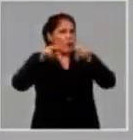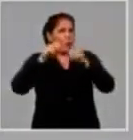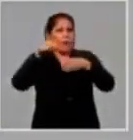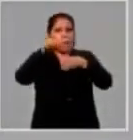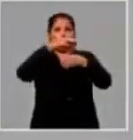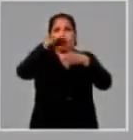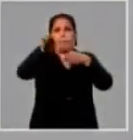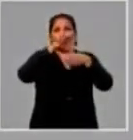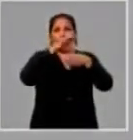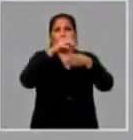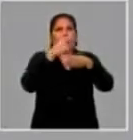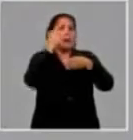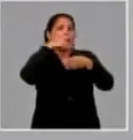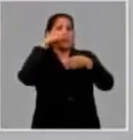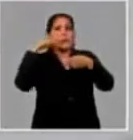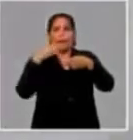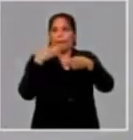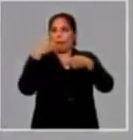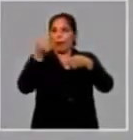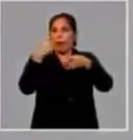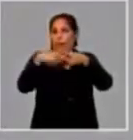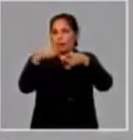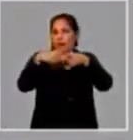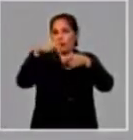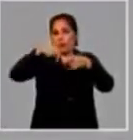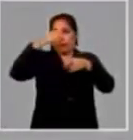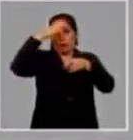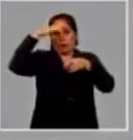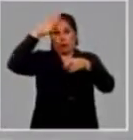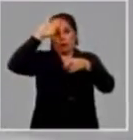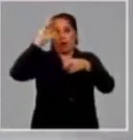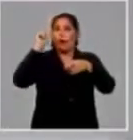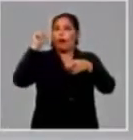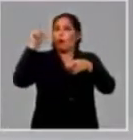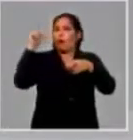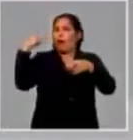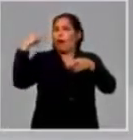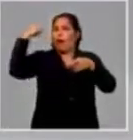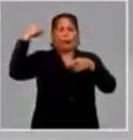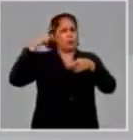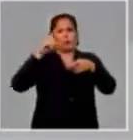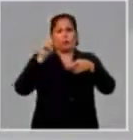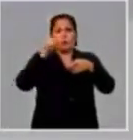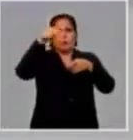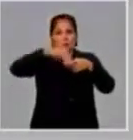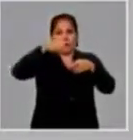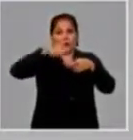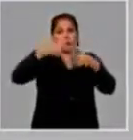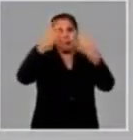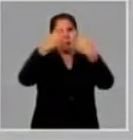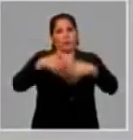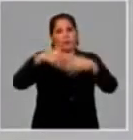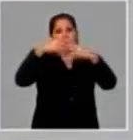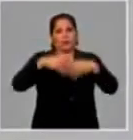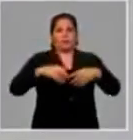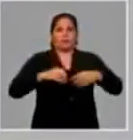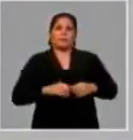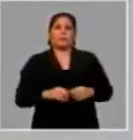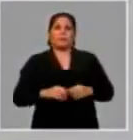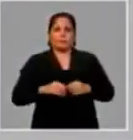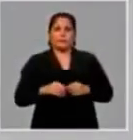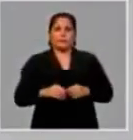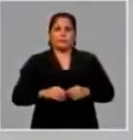pasta dental con materias primas nacionales, que sustituyen la importación de las 12 materias primas que hoy componen la producción